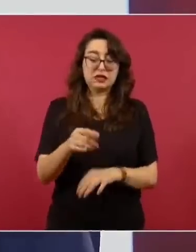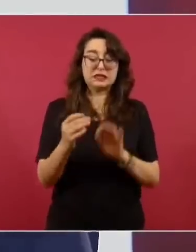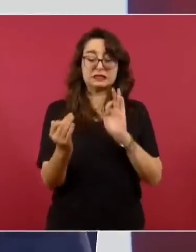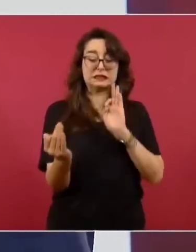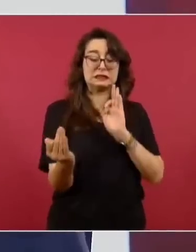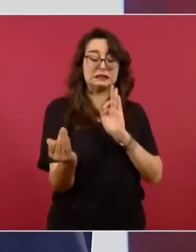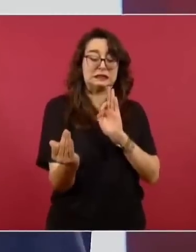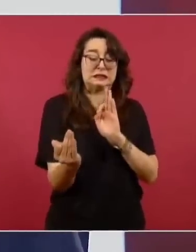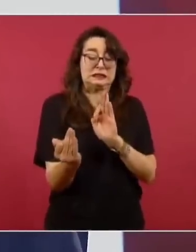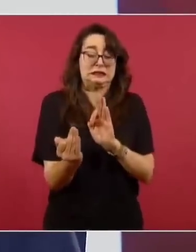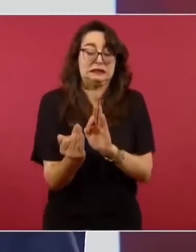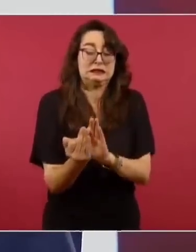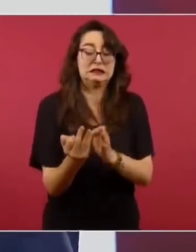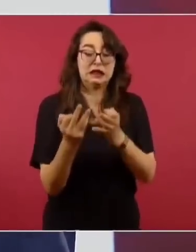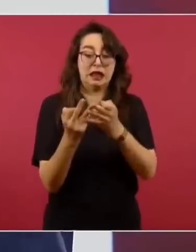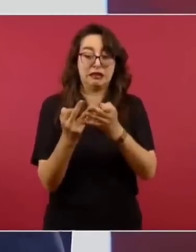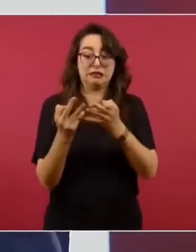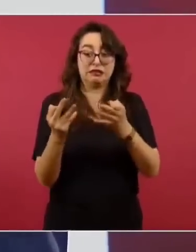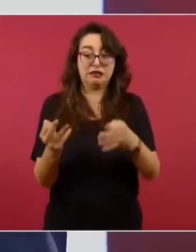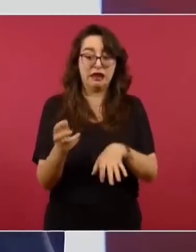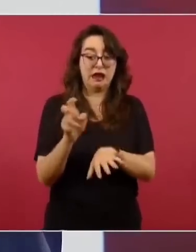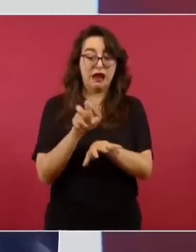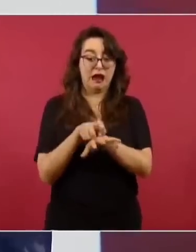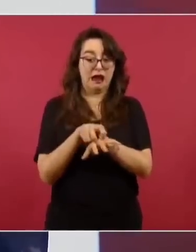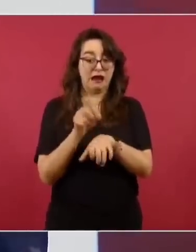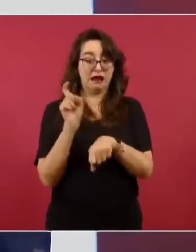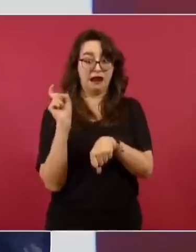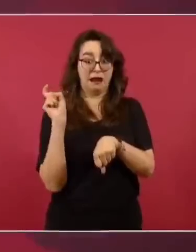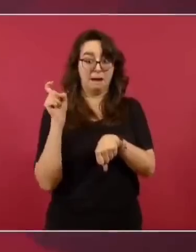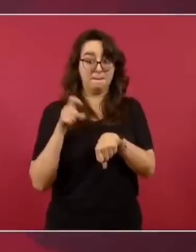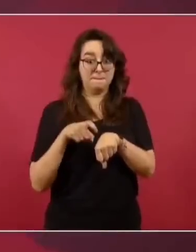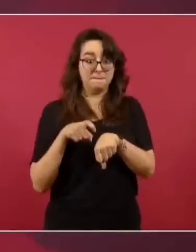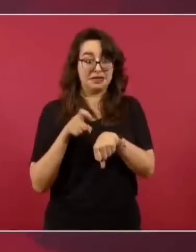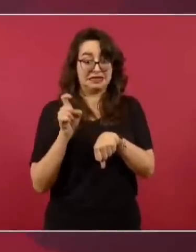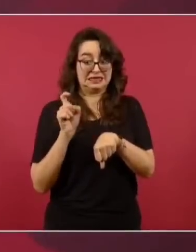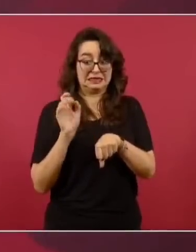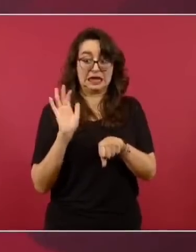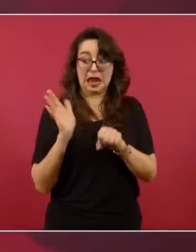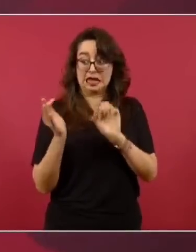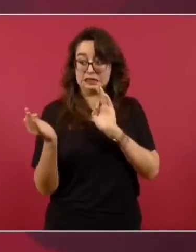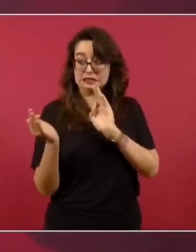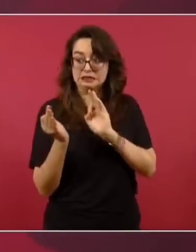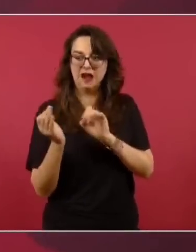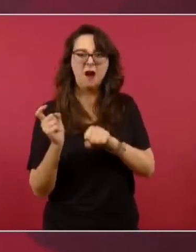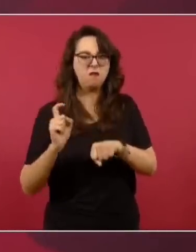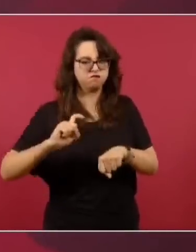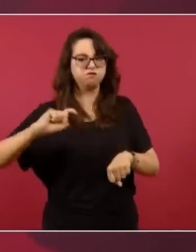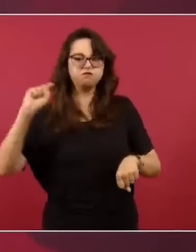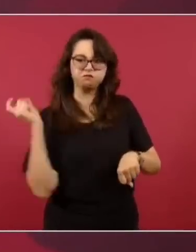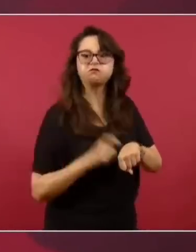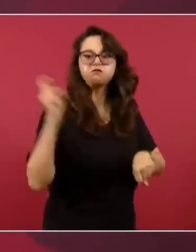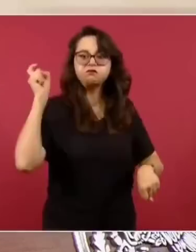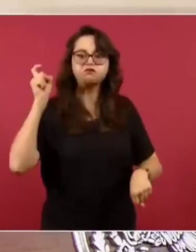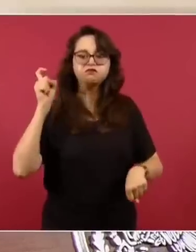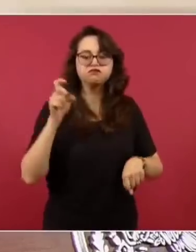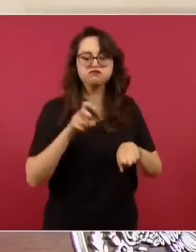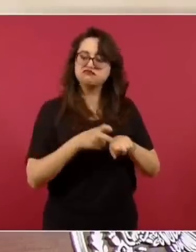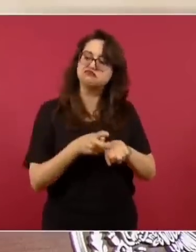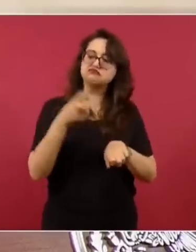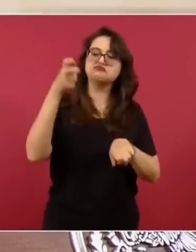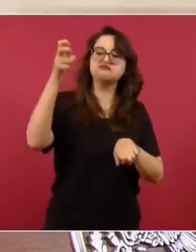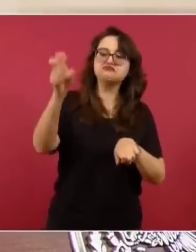está a salvo el alacrán, lo pica.